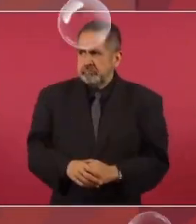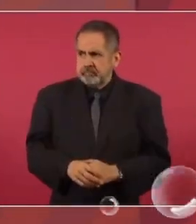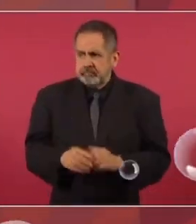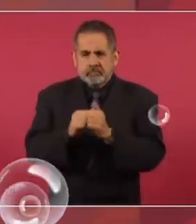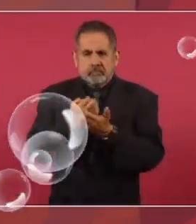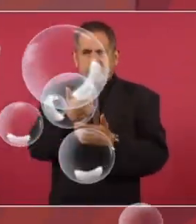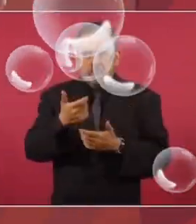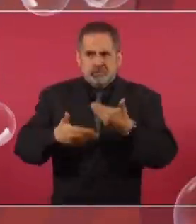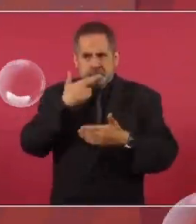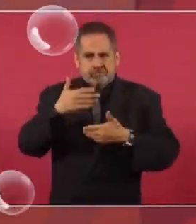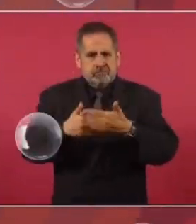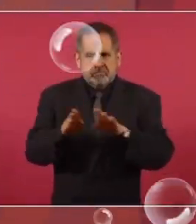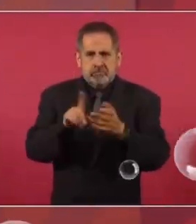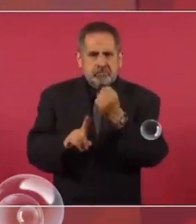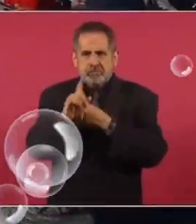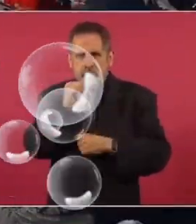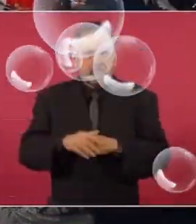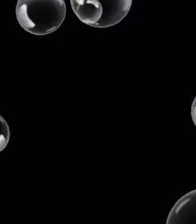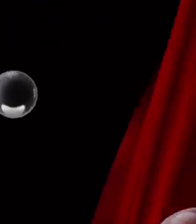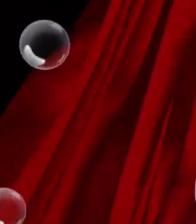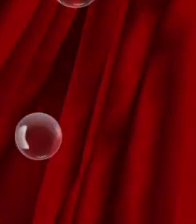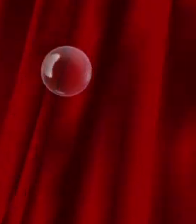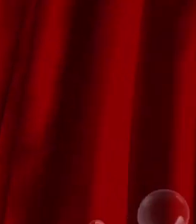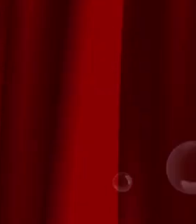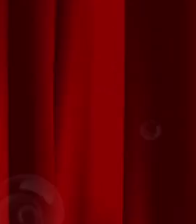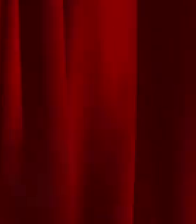Y económicamente no vamos a tener problema en lo social tampoco. tampoco. No, No. No. No. No.